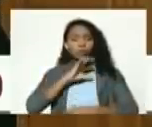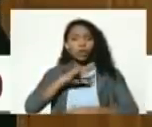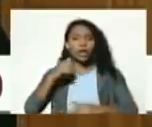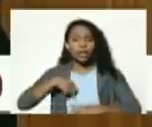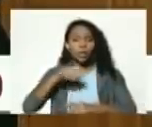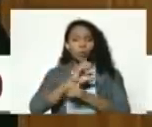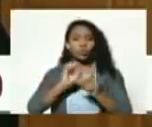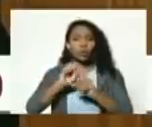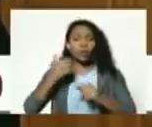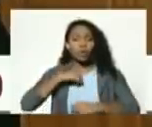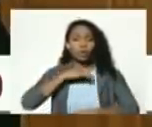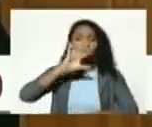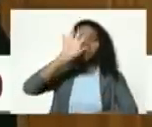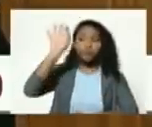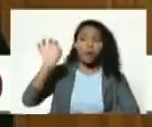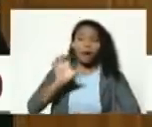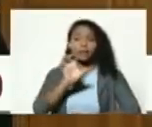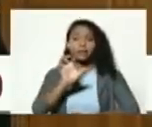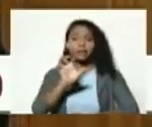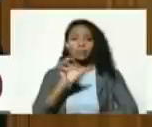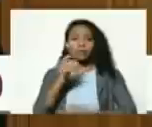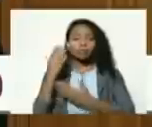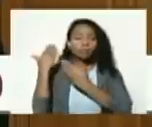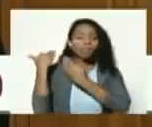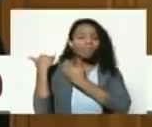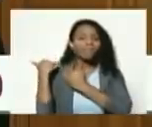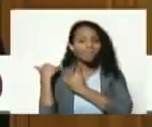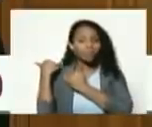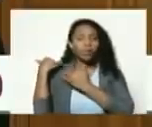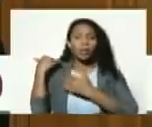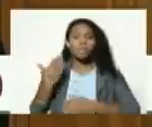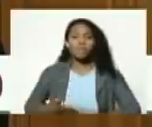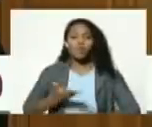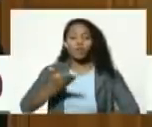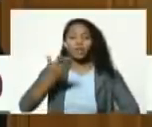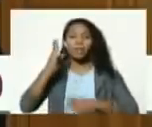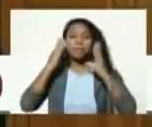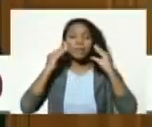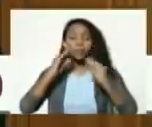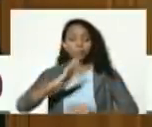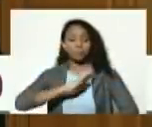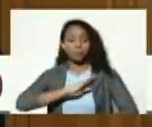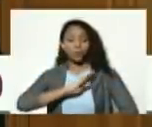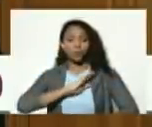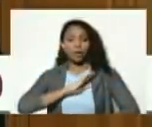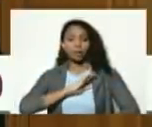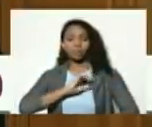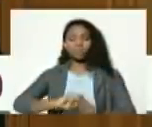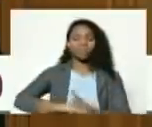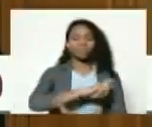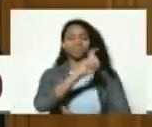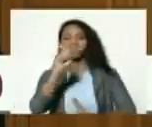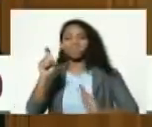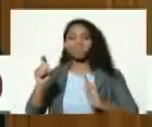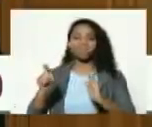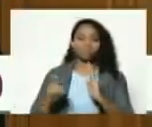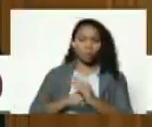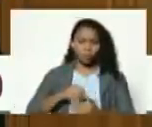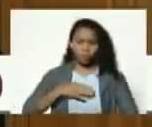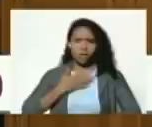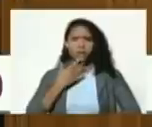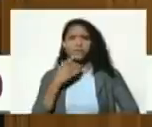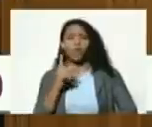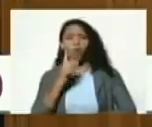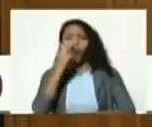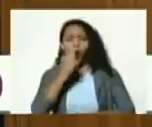país con el peso que comporta la experiencia propia y con la más absoluta sinceridad puedo afirmar